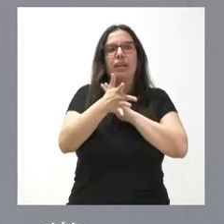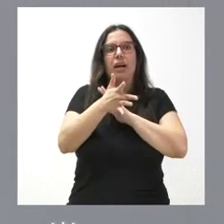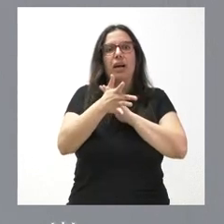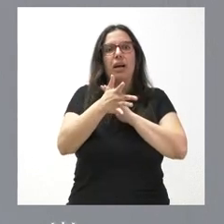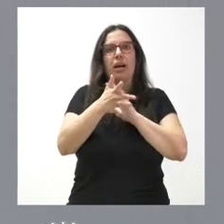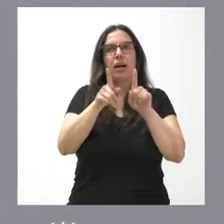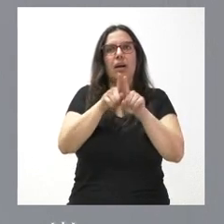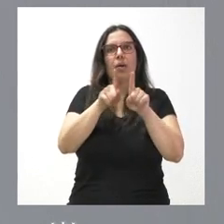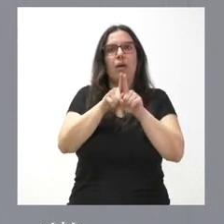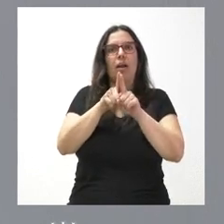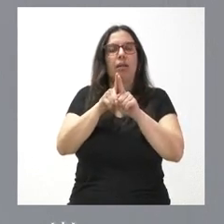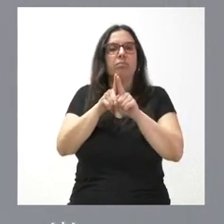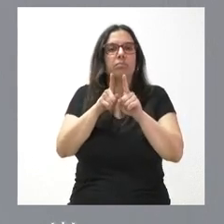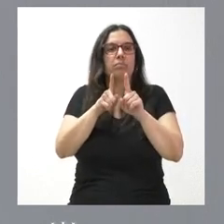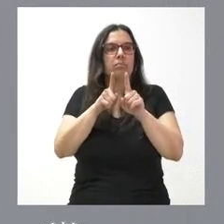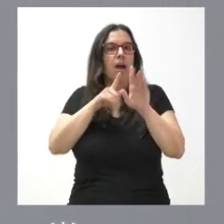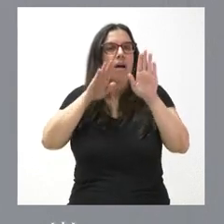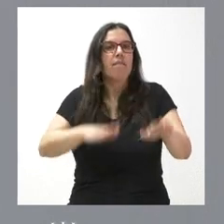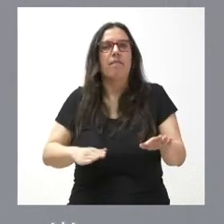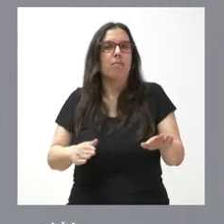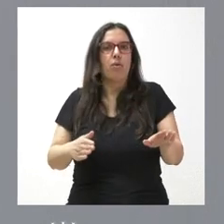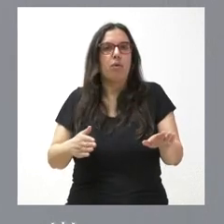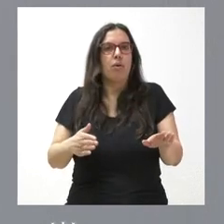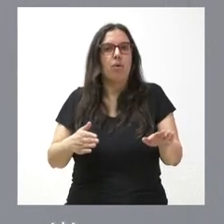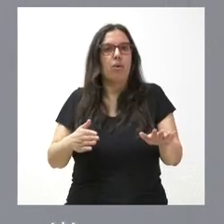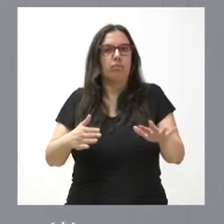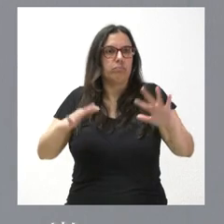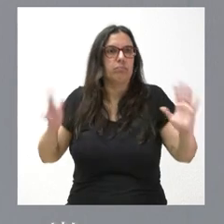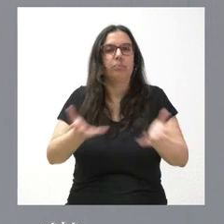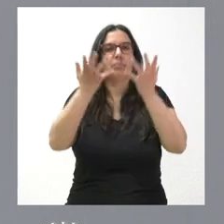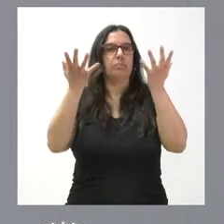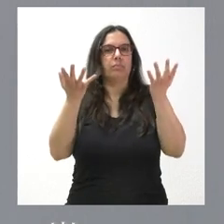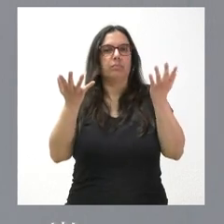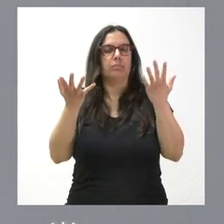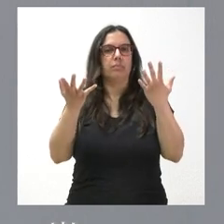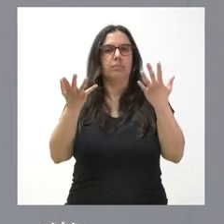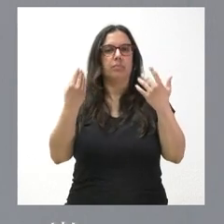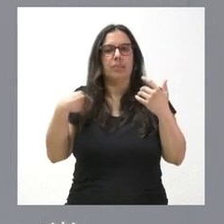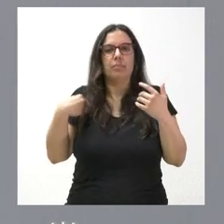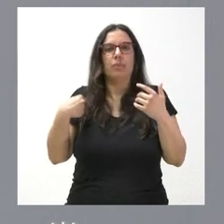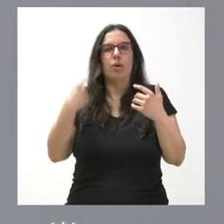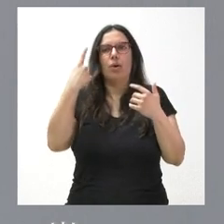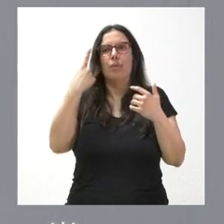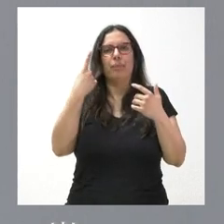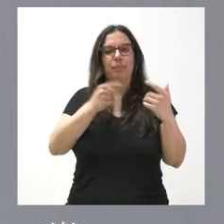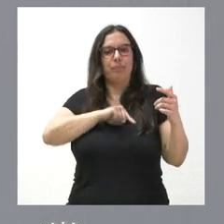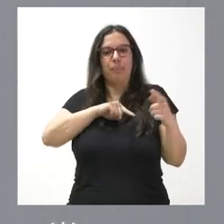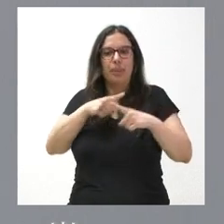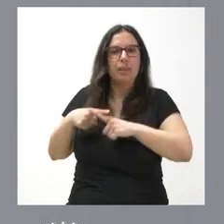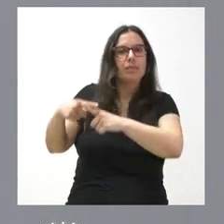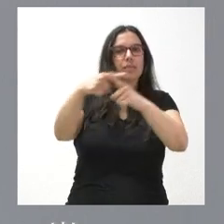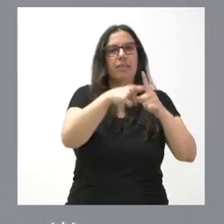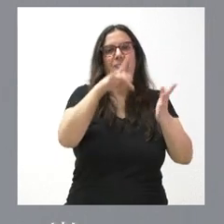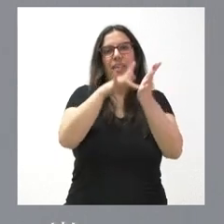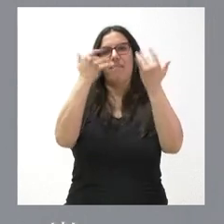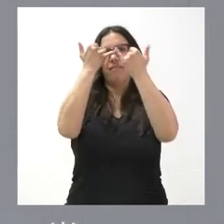es a favor de lo que nos comparte como ciudadanos en un día de